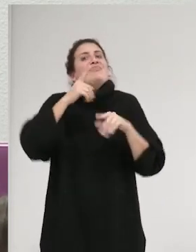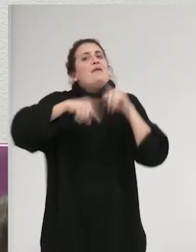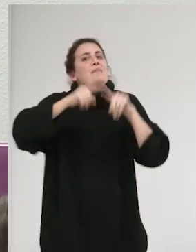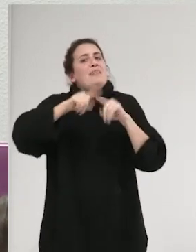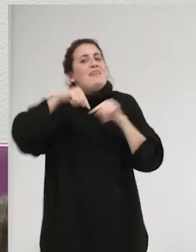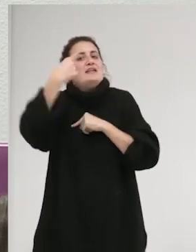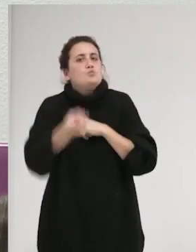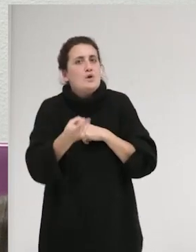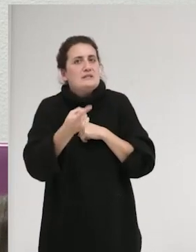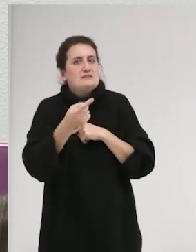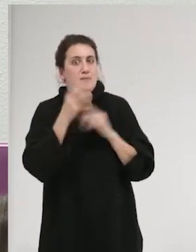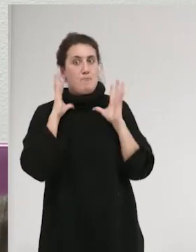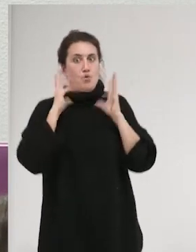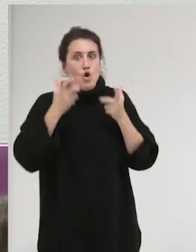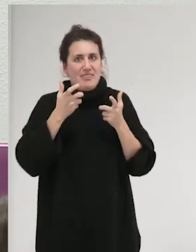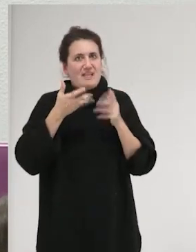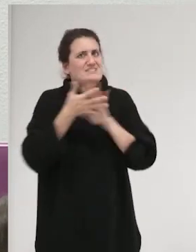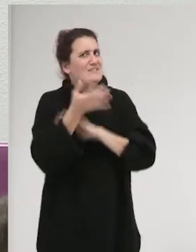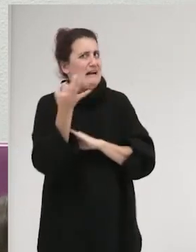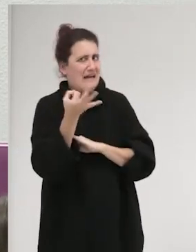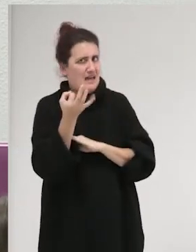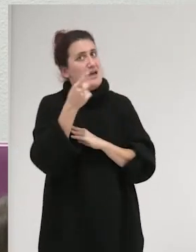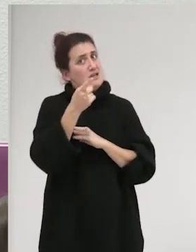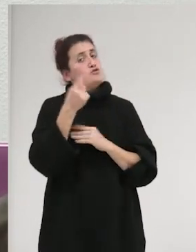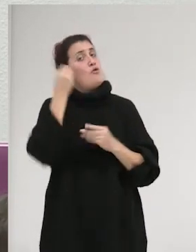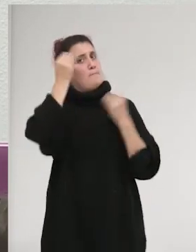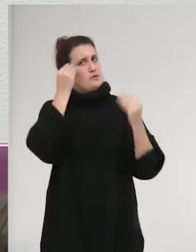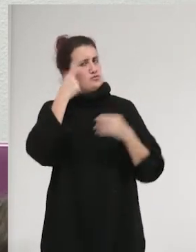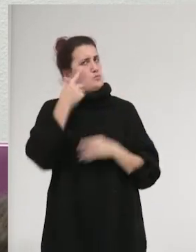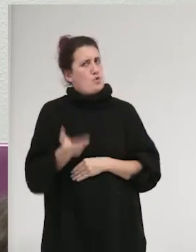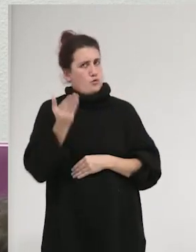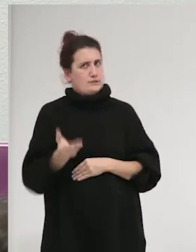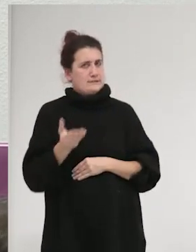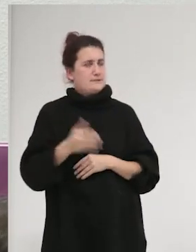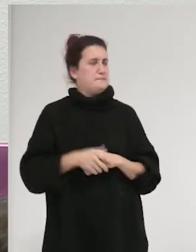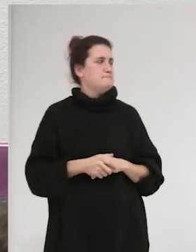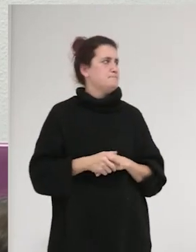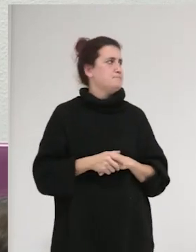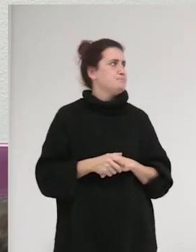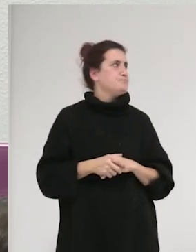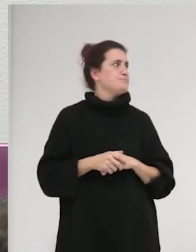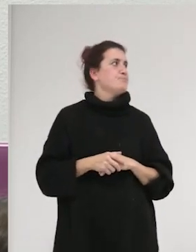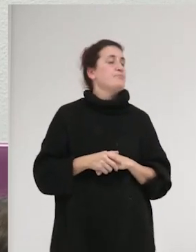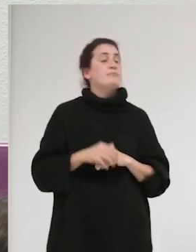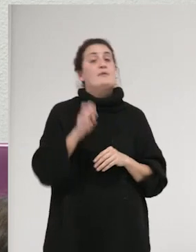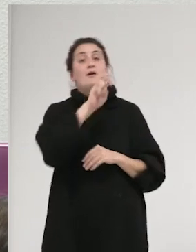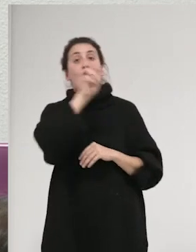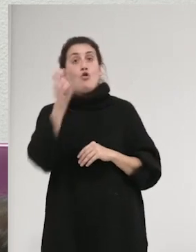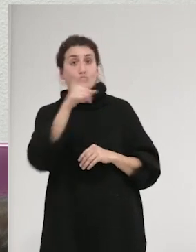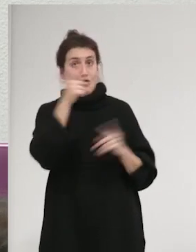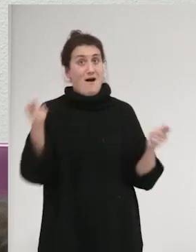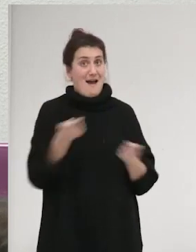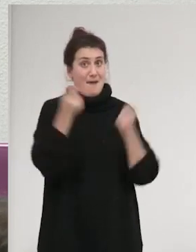luego de nombrar algo como violencia. Y eso me parece que es muy importante. Otro dentro de la campaña del 25 de